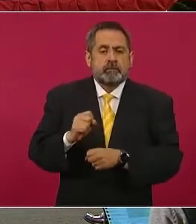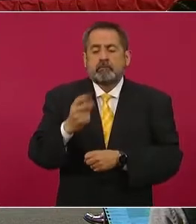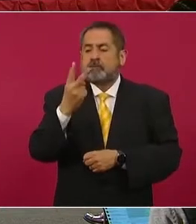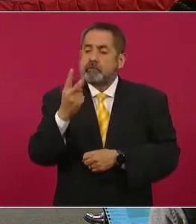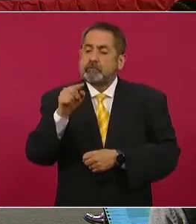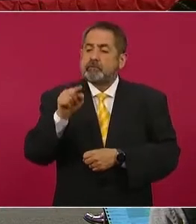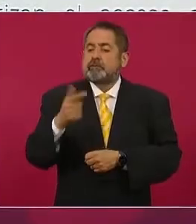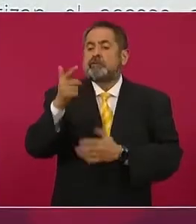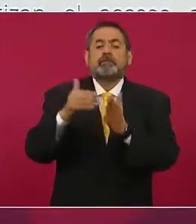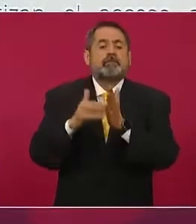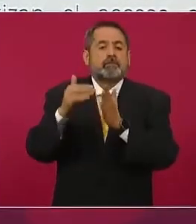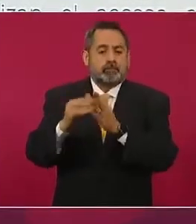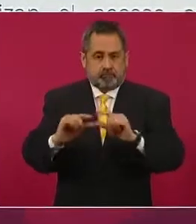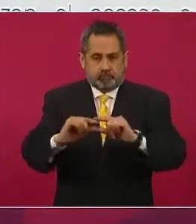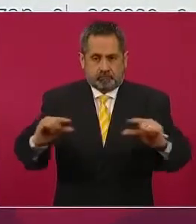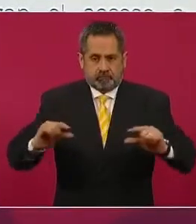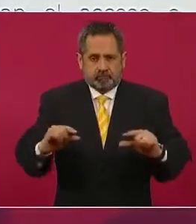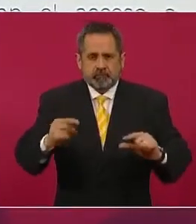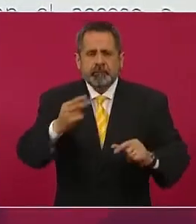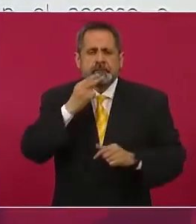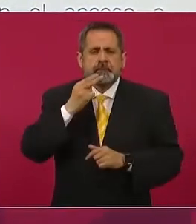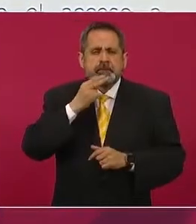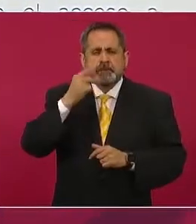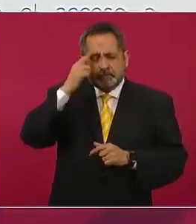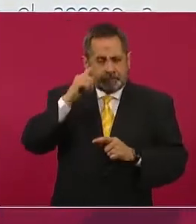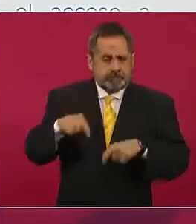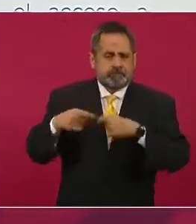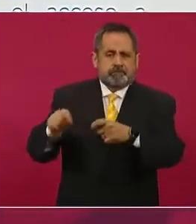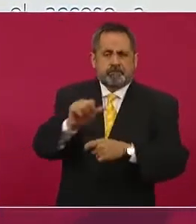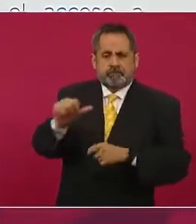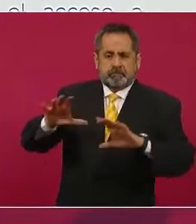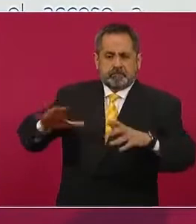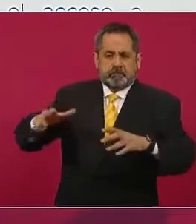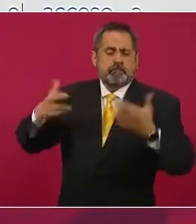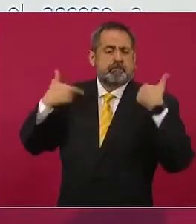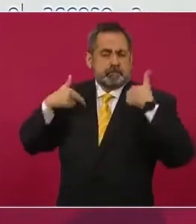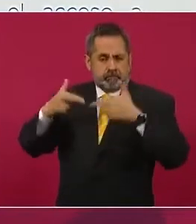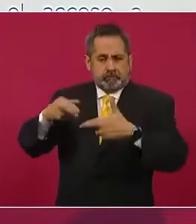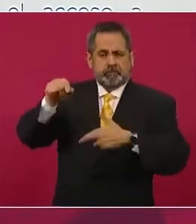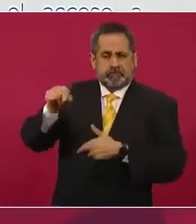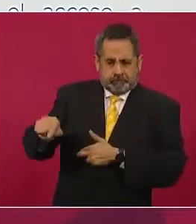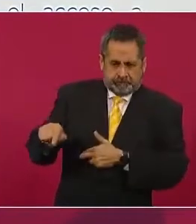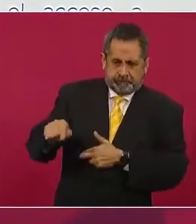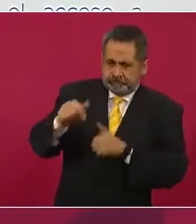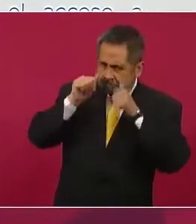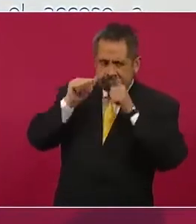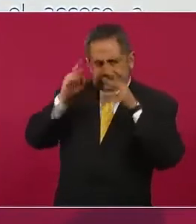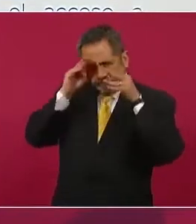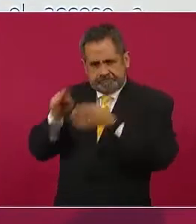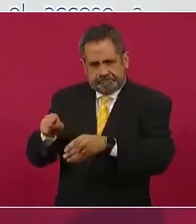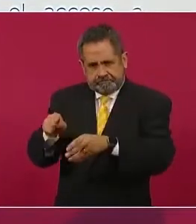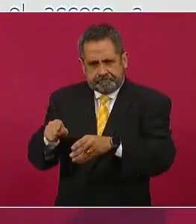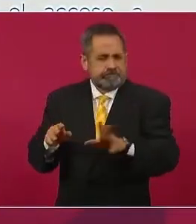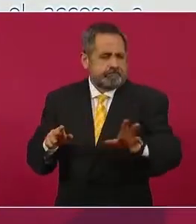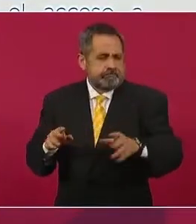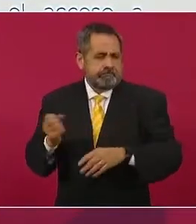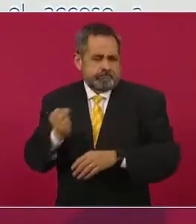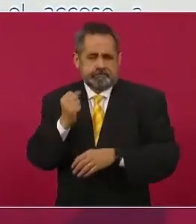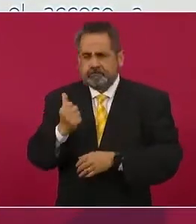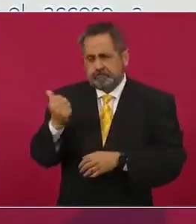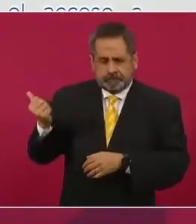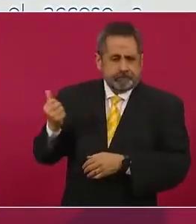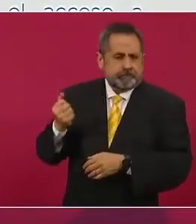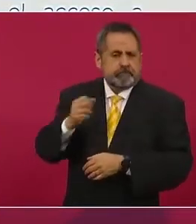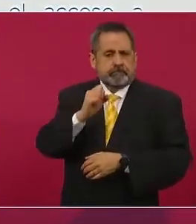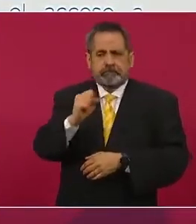que, como ya aquí se dijo, se van a utilizar para el Magisterio Nacional. Afortunadamente, esto ya lo explicó la Secretaría de